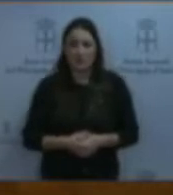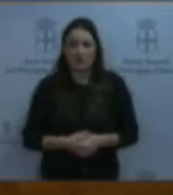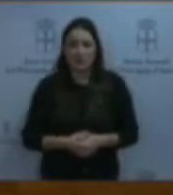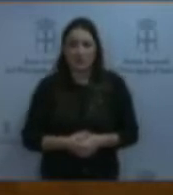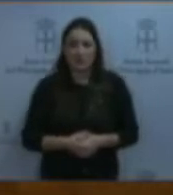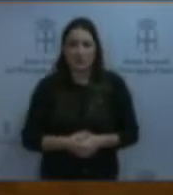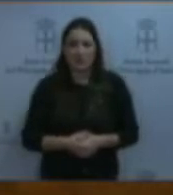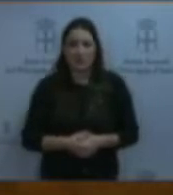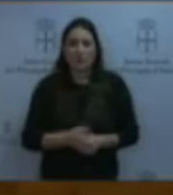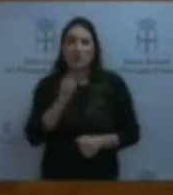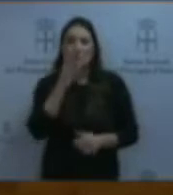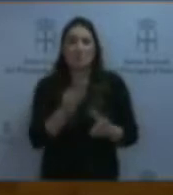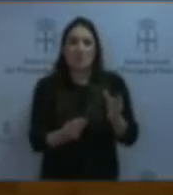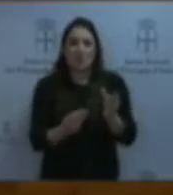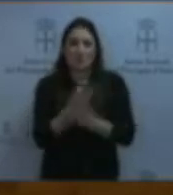Buenos días.